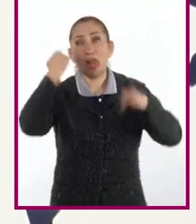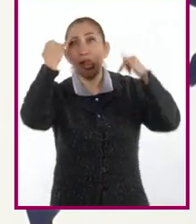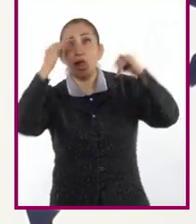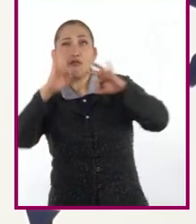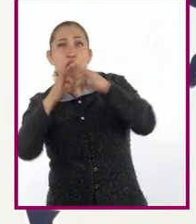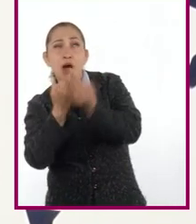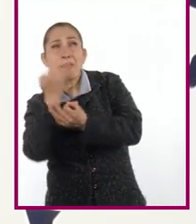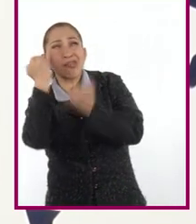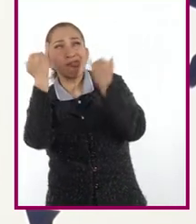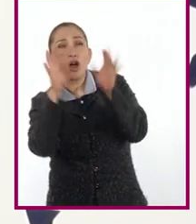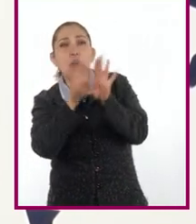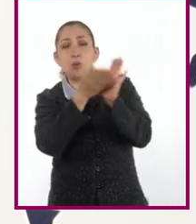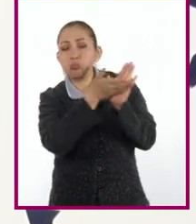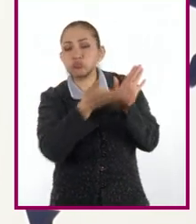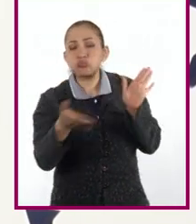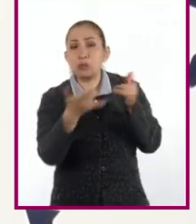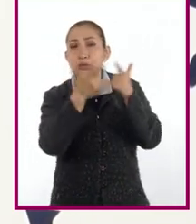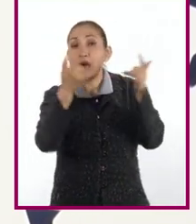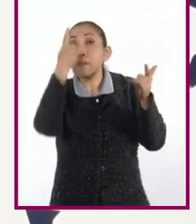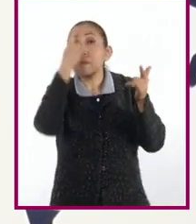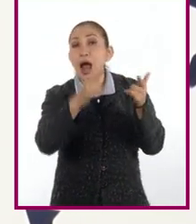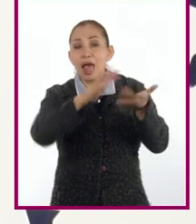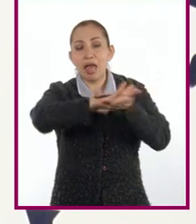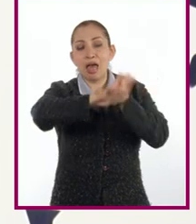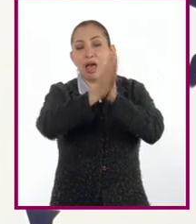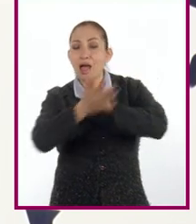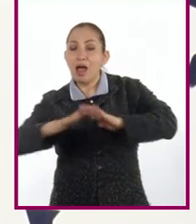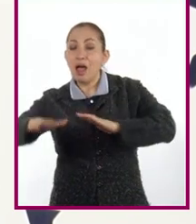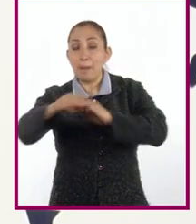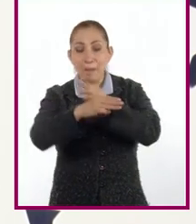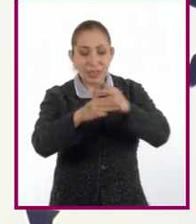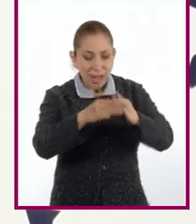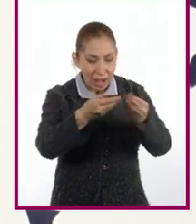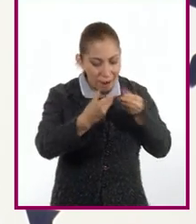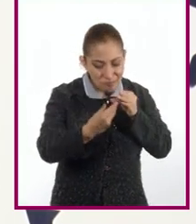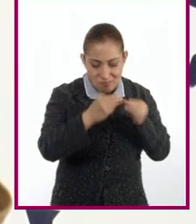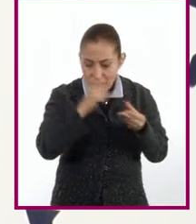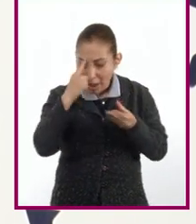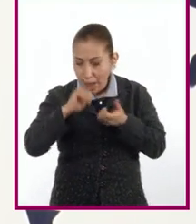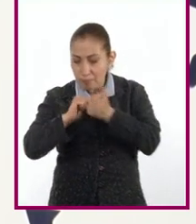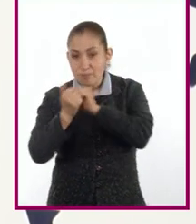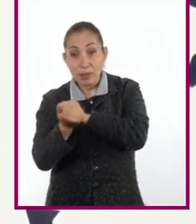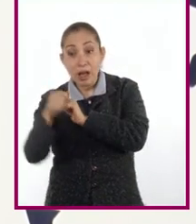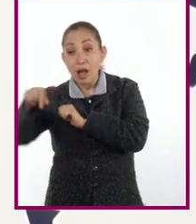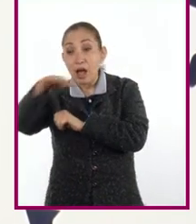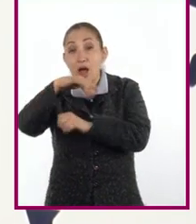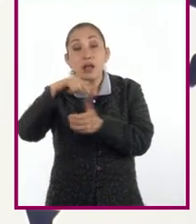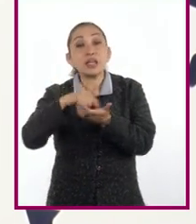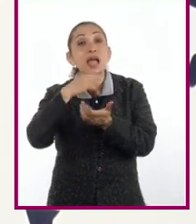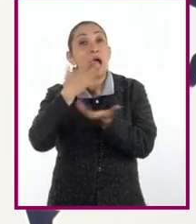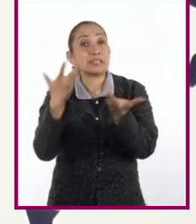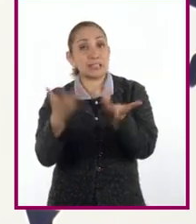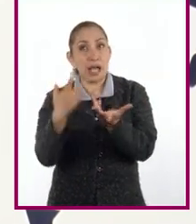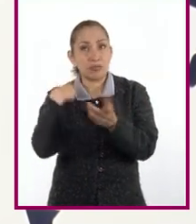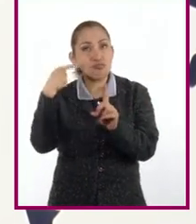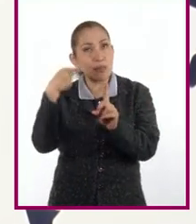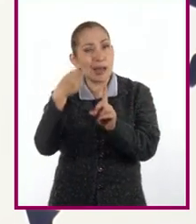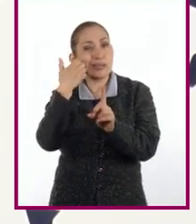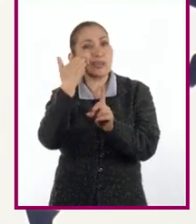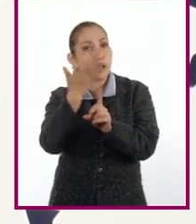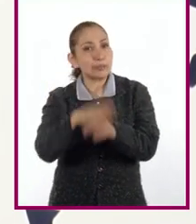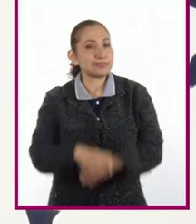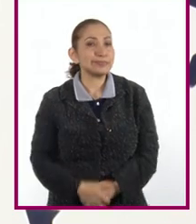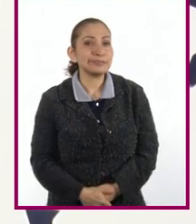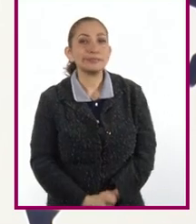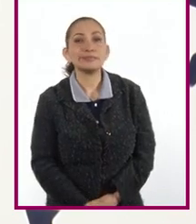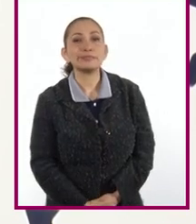técnicas a lo largo de la historia, para poder transformar los materiales con los que cuenta, en su entorno, y así lograr los objetivos que